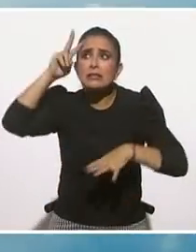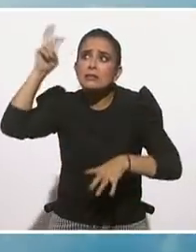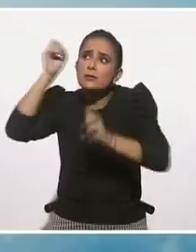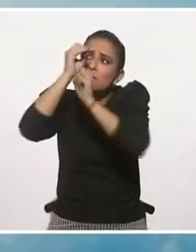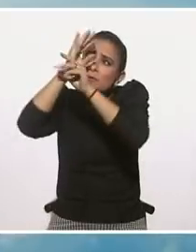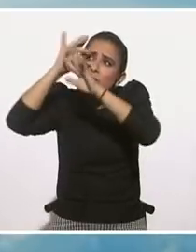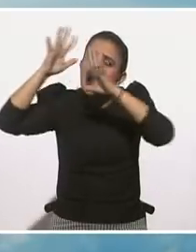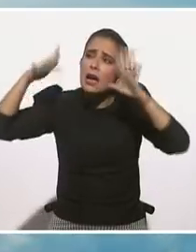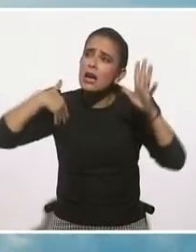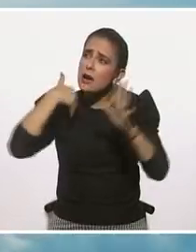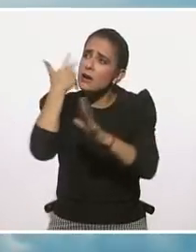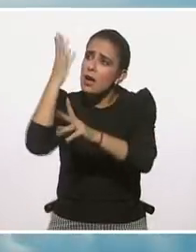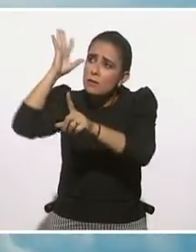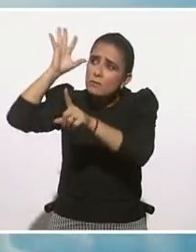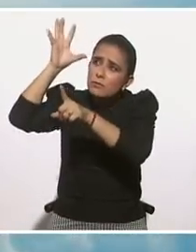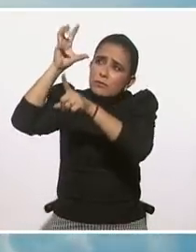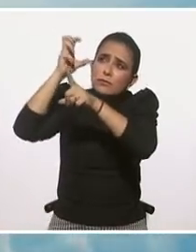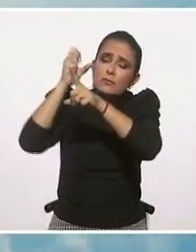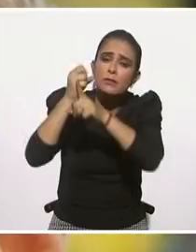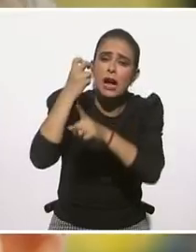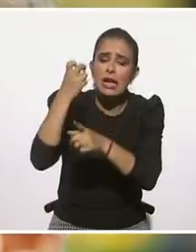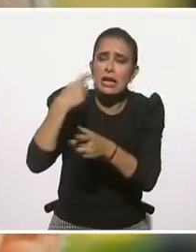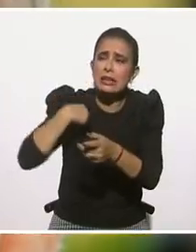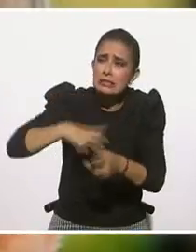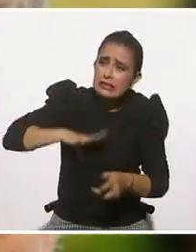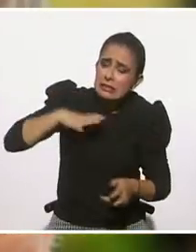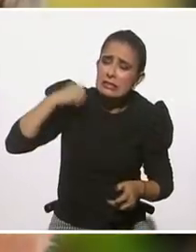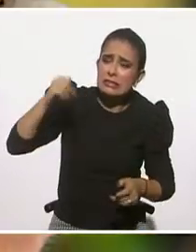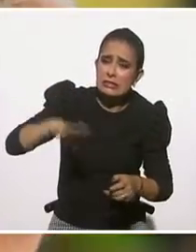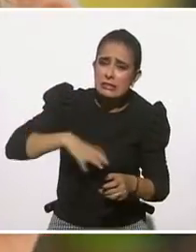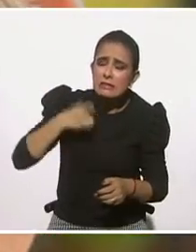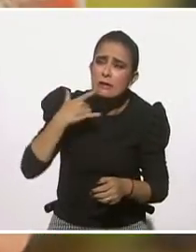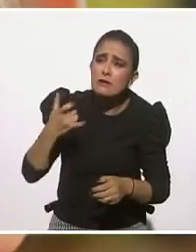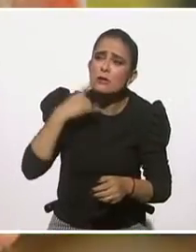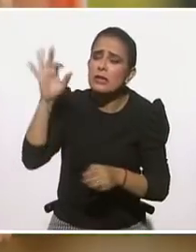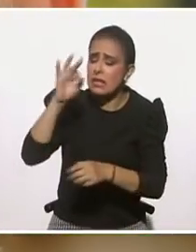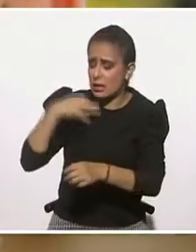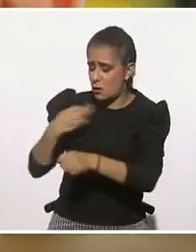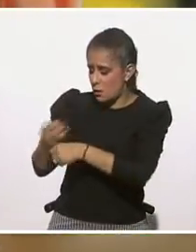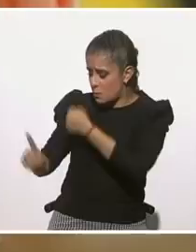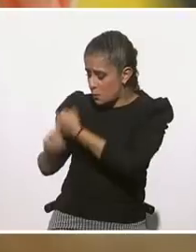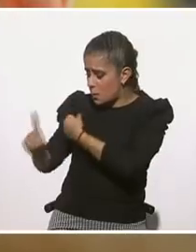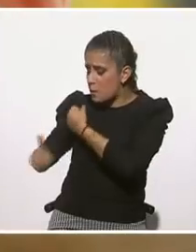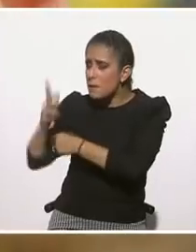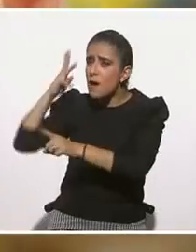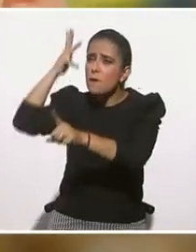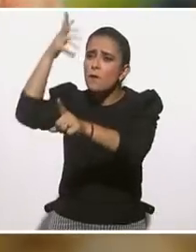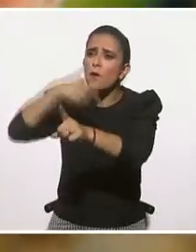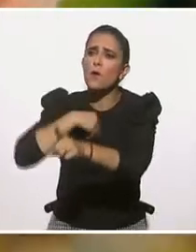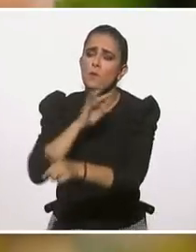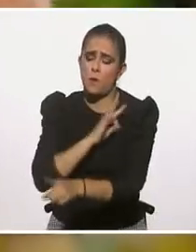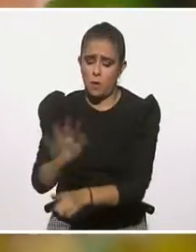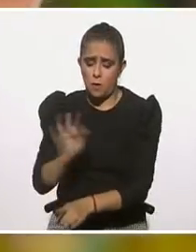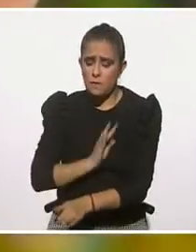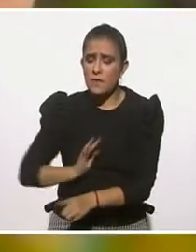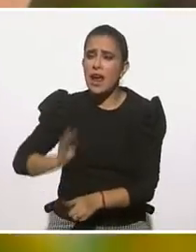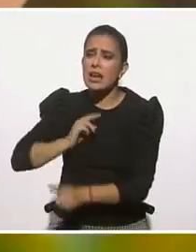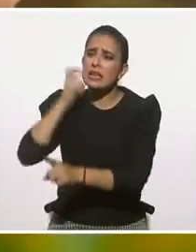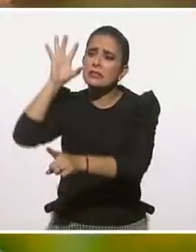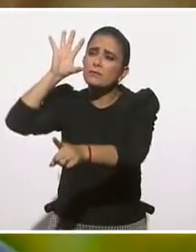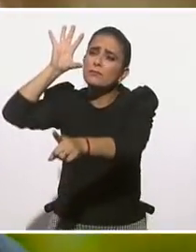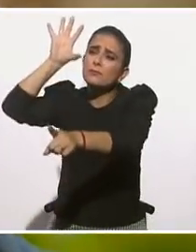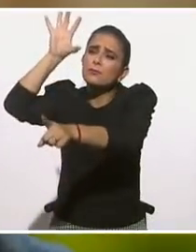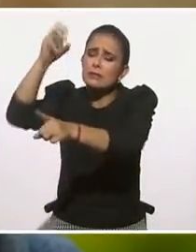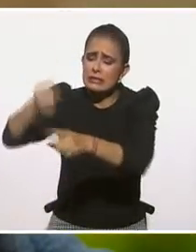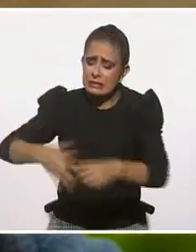presente en todos los relatos de los resilientes. Imaginárselo mejor, una salida a la situación que se vive, permite mirar